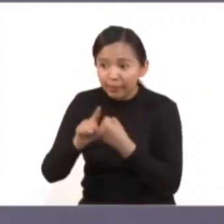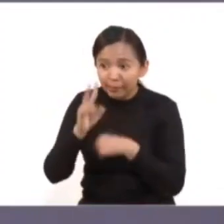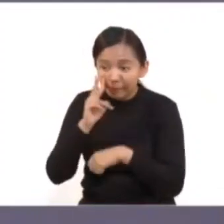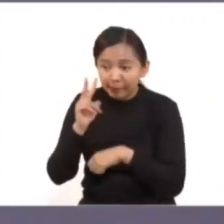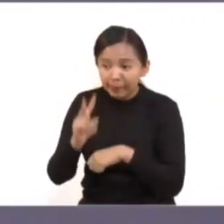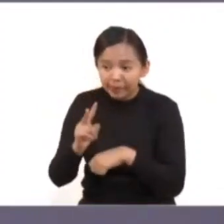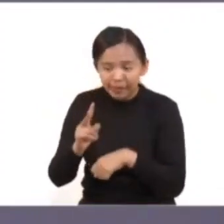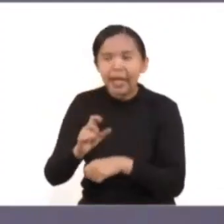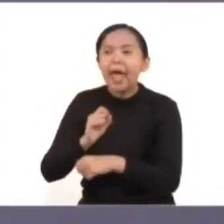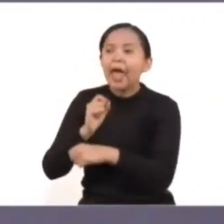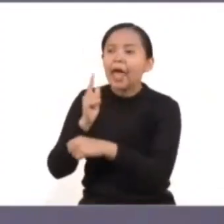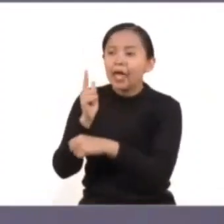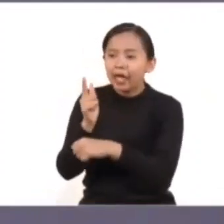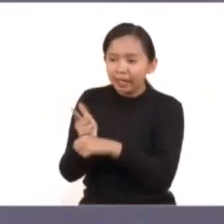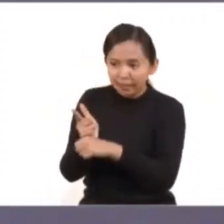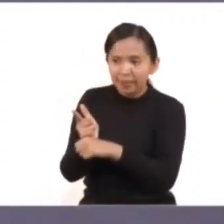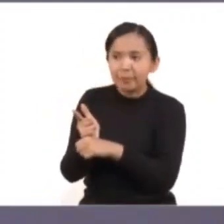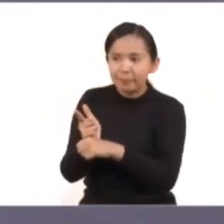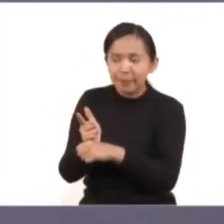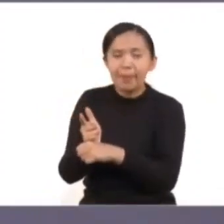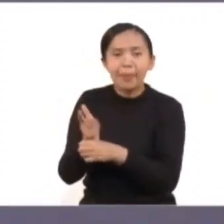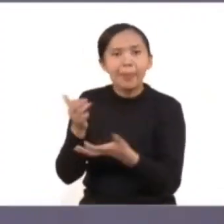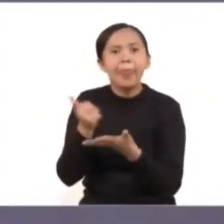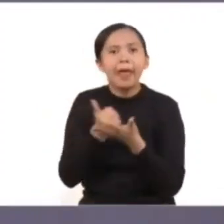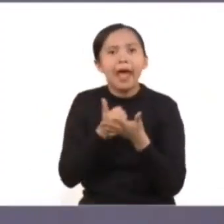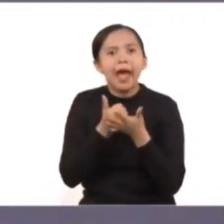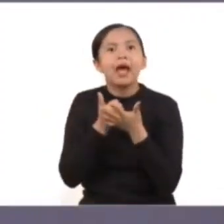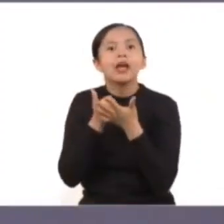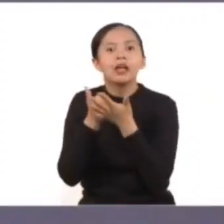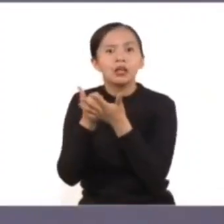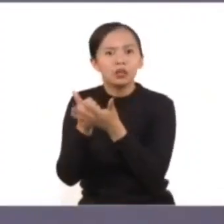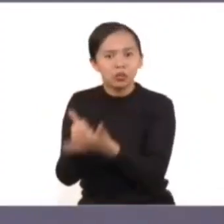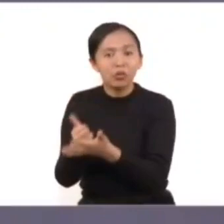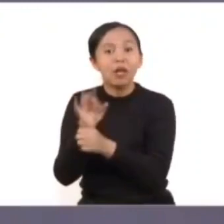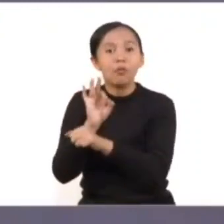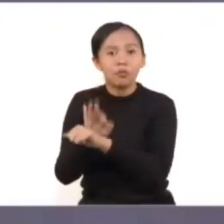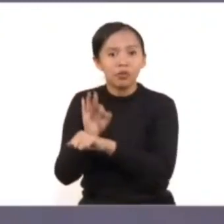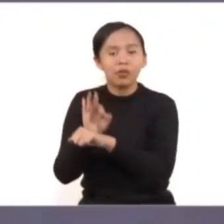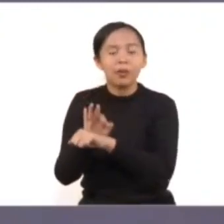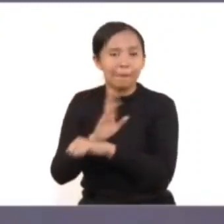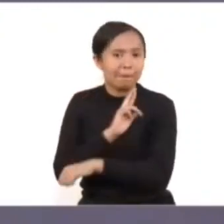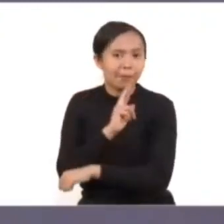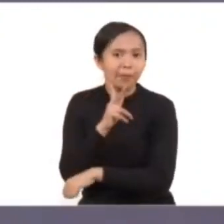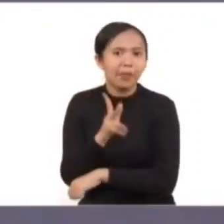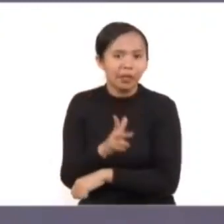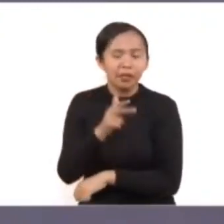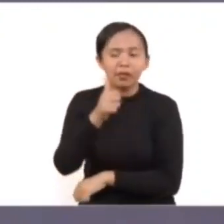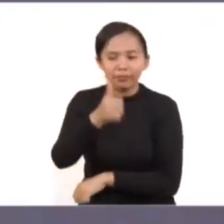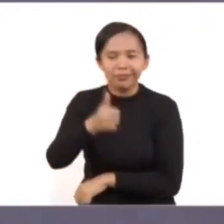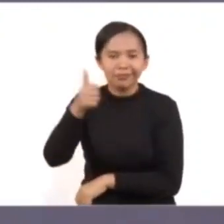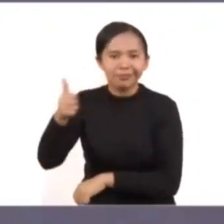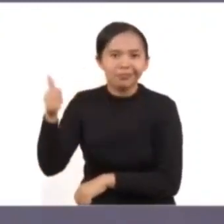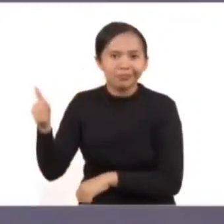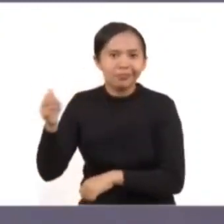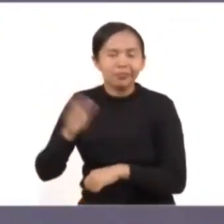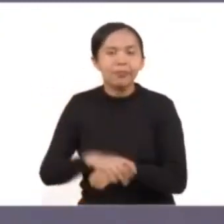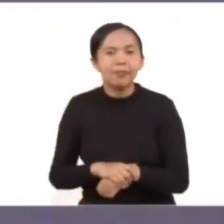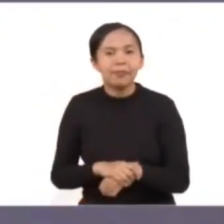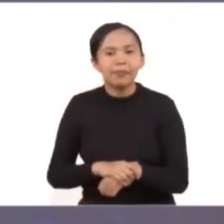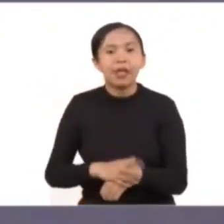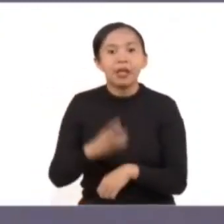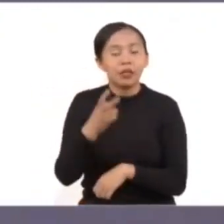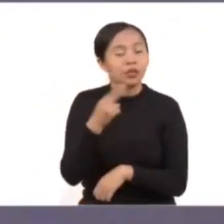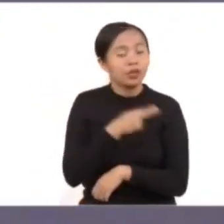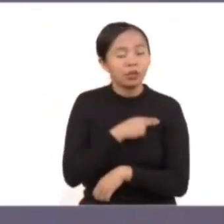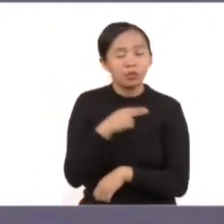y poder identificar la medida de protección más adecuada para cada caso. Tenemos